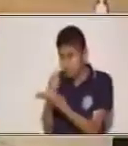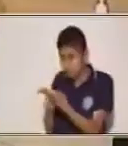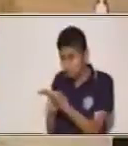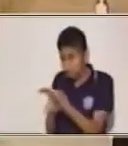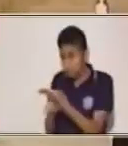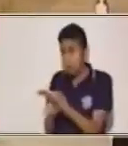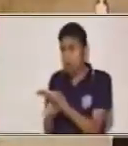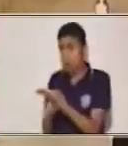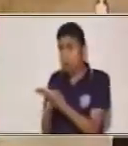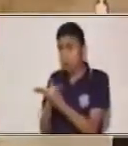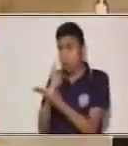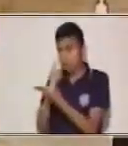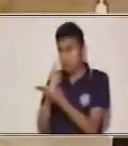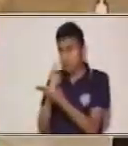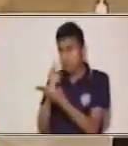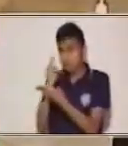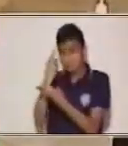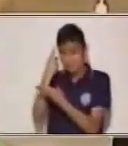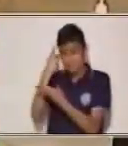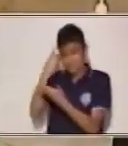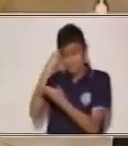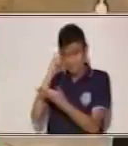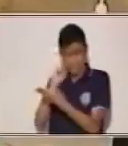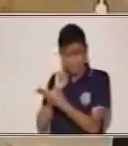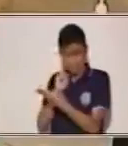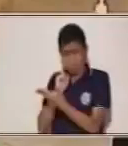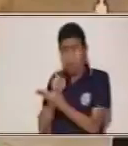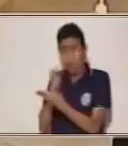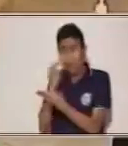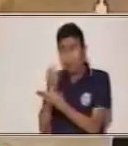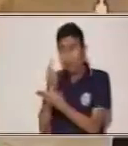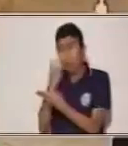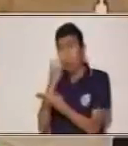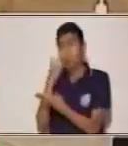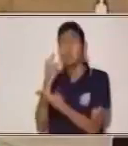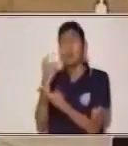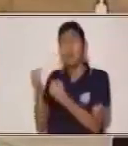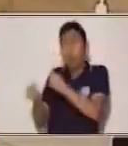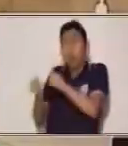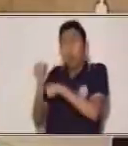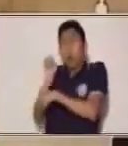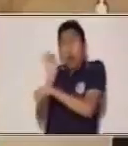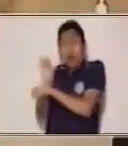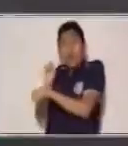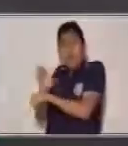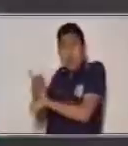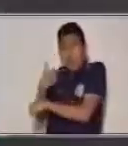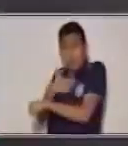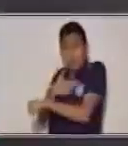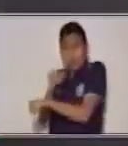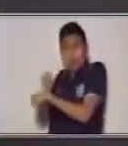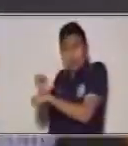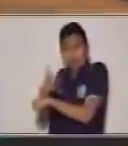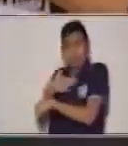debe de ser una historia muy sencilla, muy sintética. Es decir, no debe ser